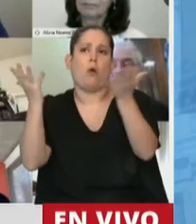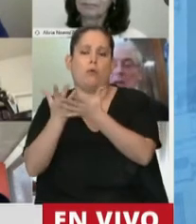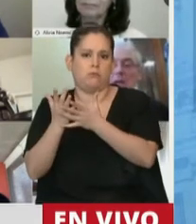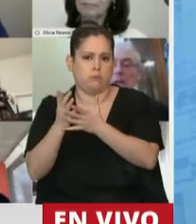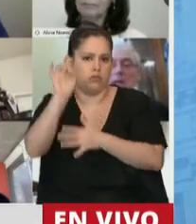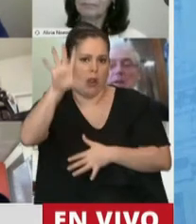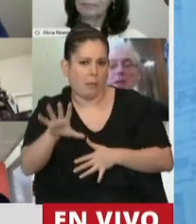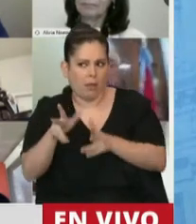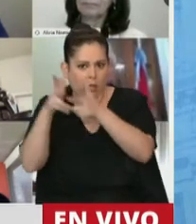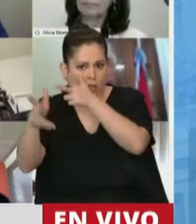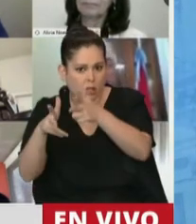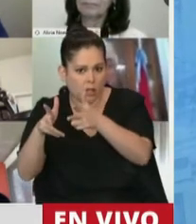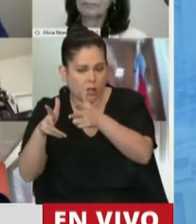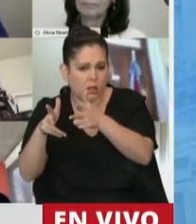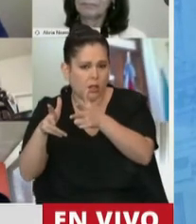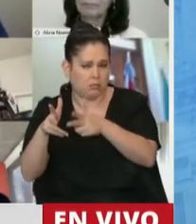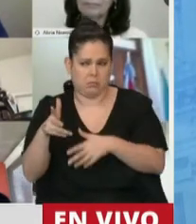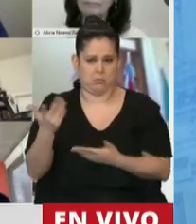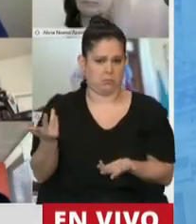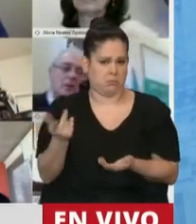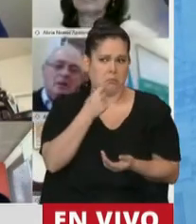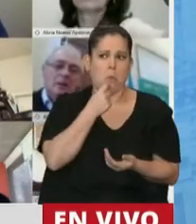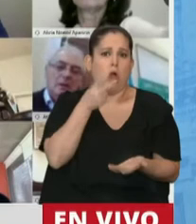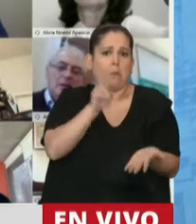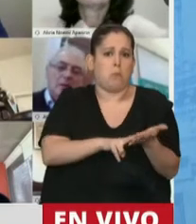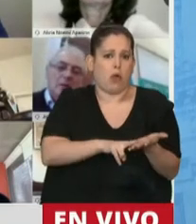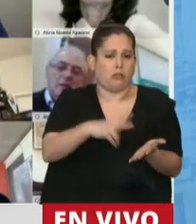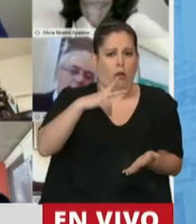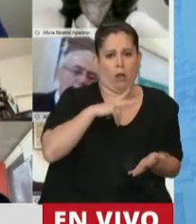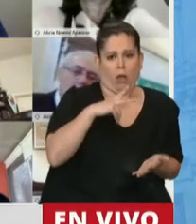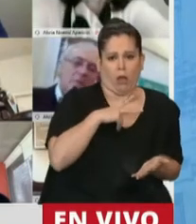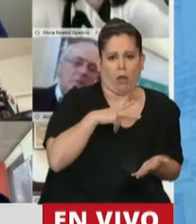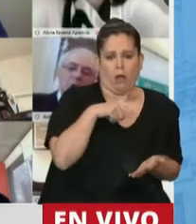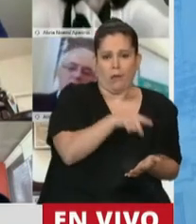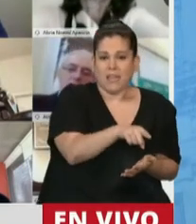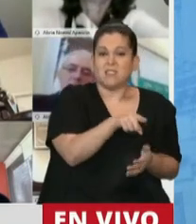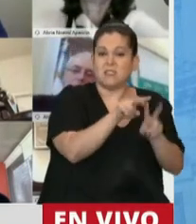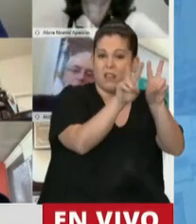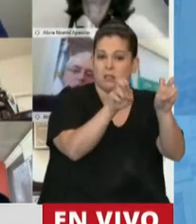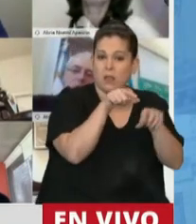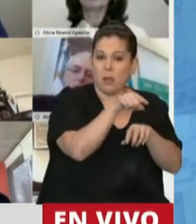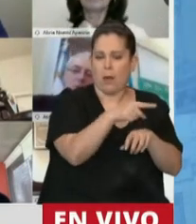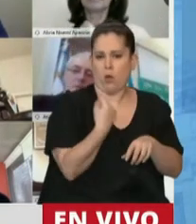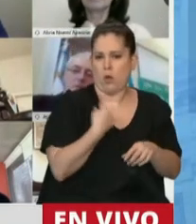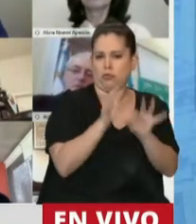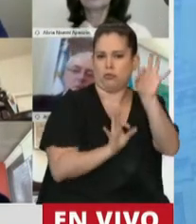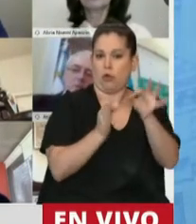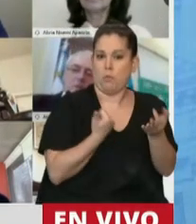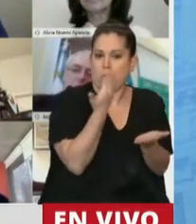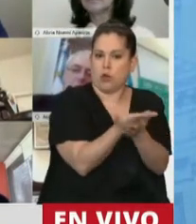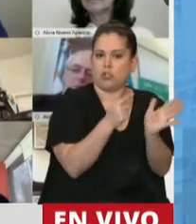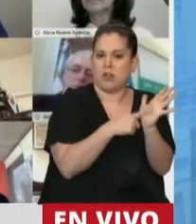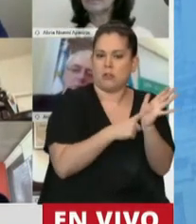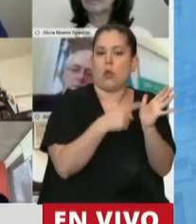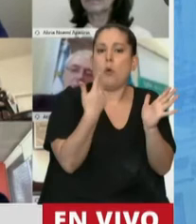plantear un impuesto a las grandes fortunas que en primer lugar, como decía nuestro proyecto, pueda multiplicar el